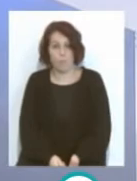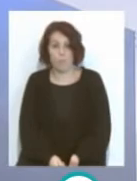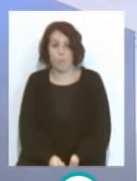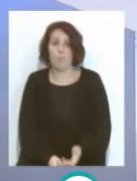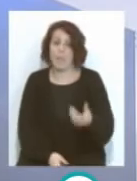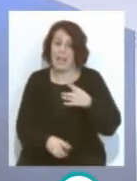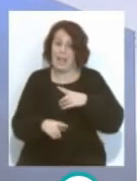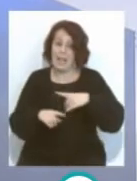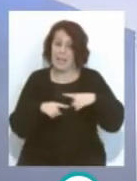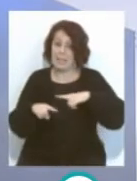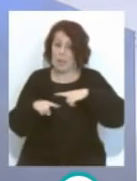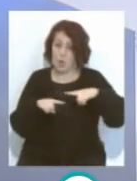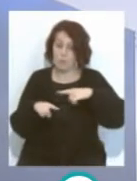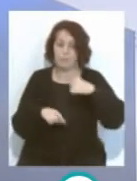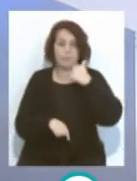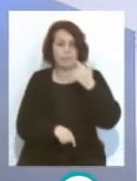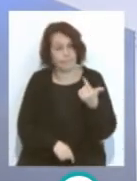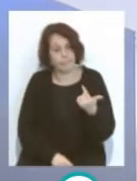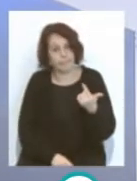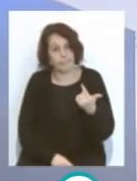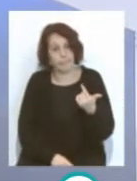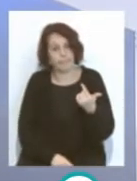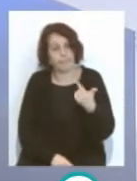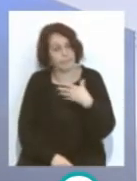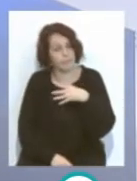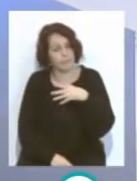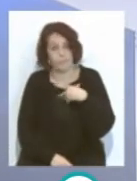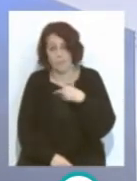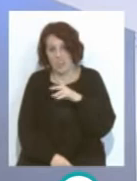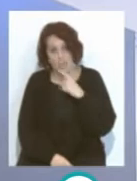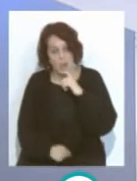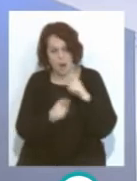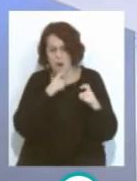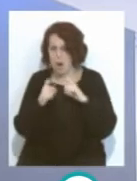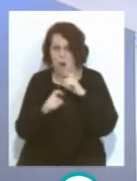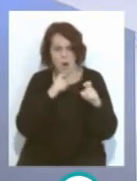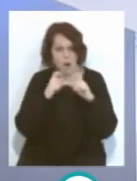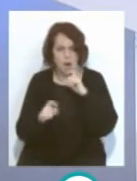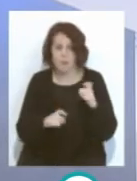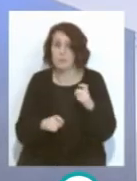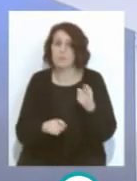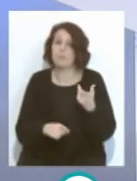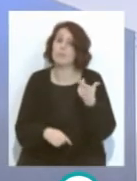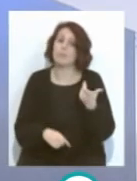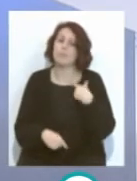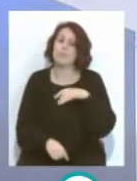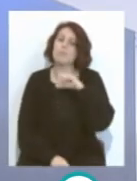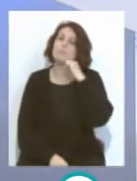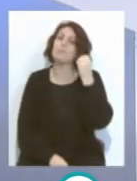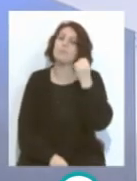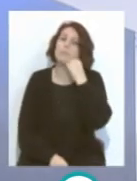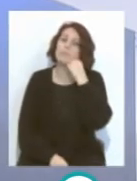Lopetegui le dice todo menos bonito y de eso se queja